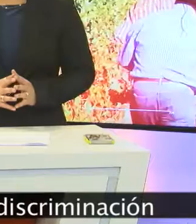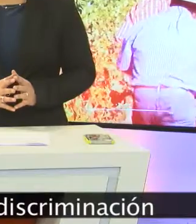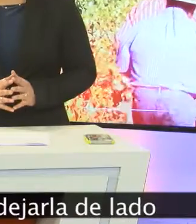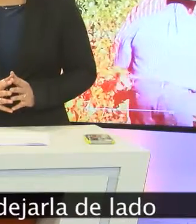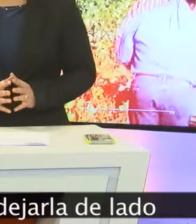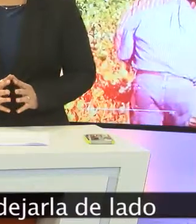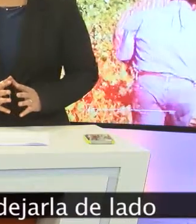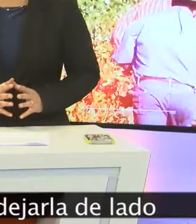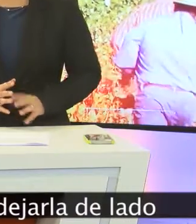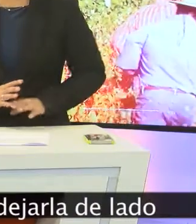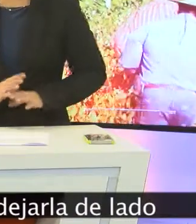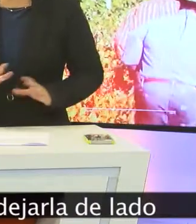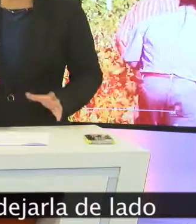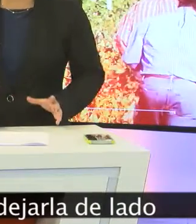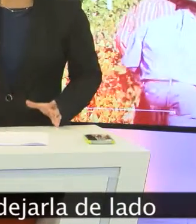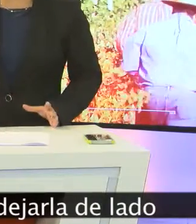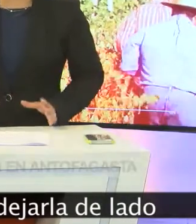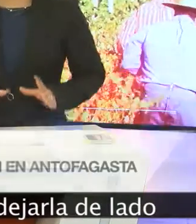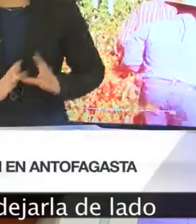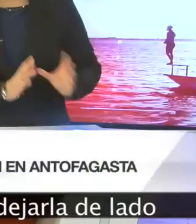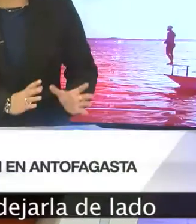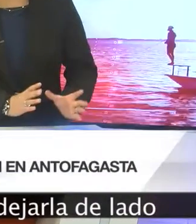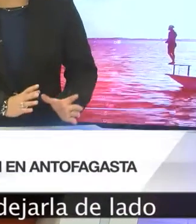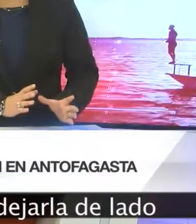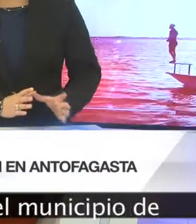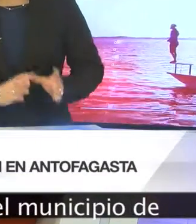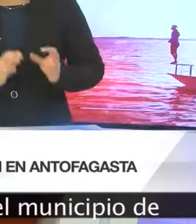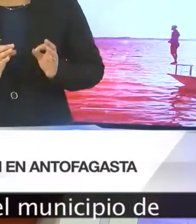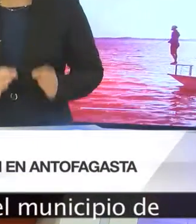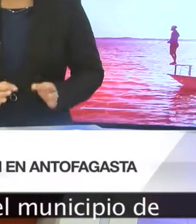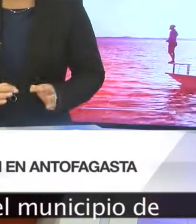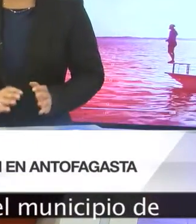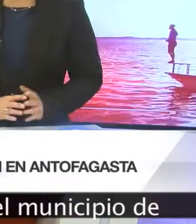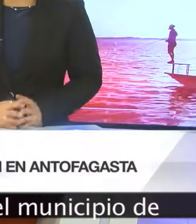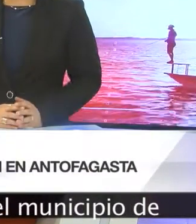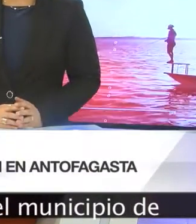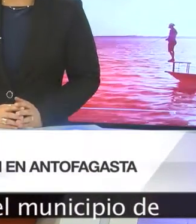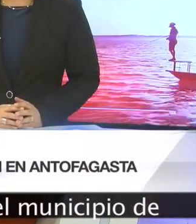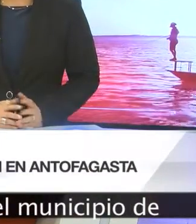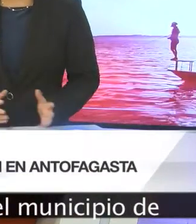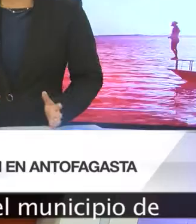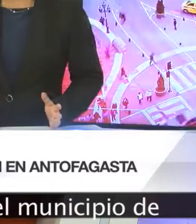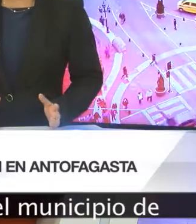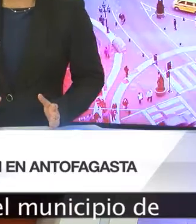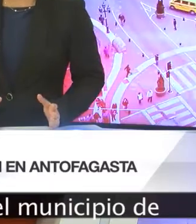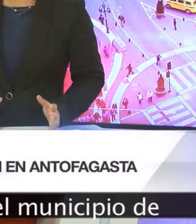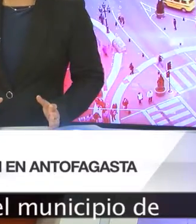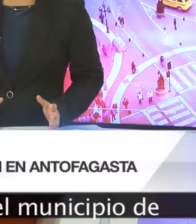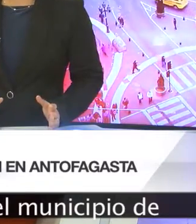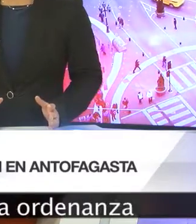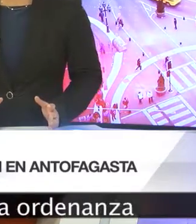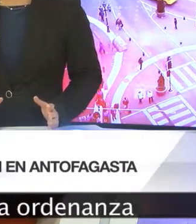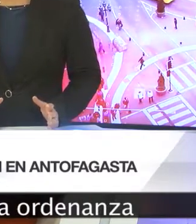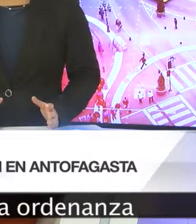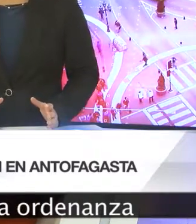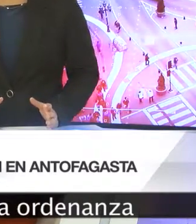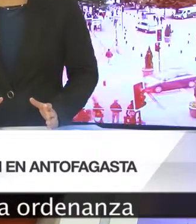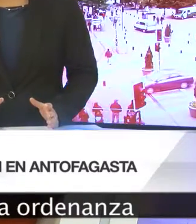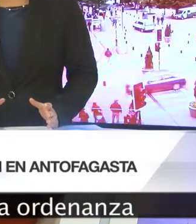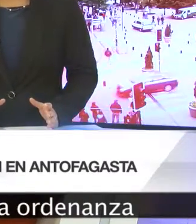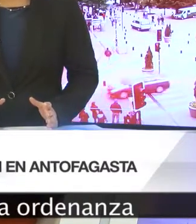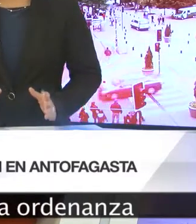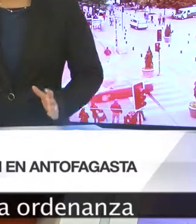discriminación es algo que, por más que se pida dejarla de lado, igual es patente. Es por esto que el municipio de Antofagasta